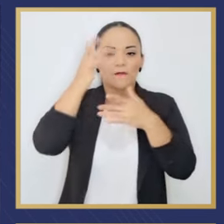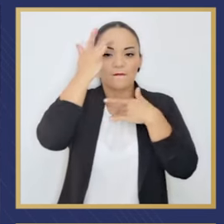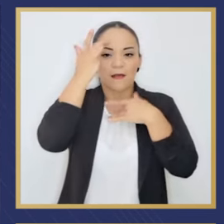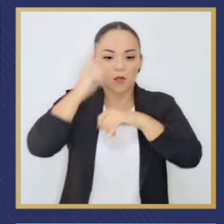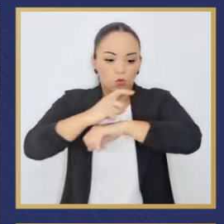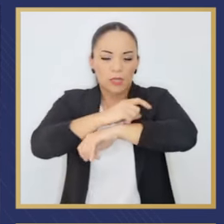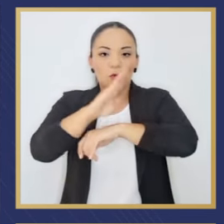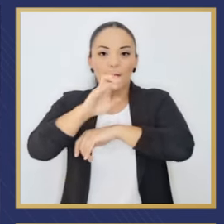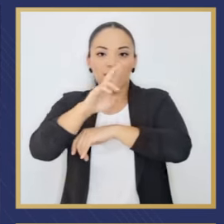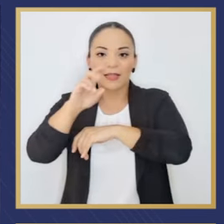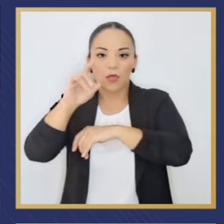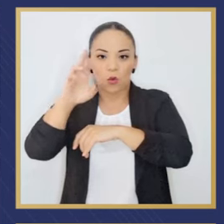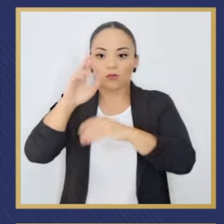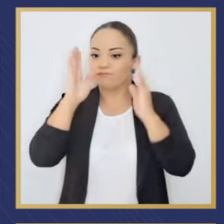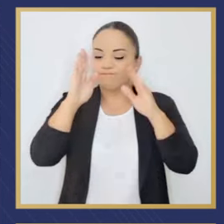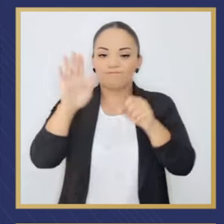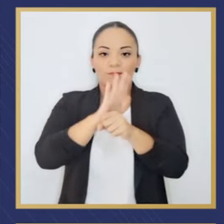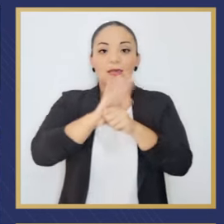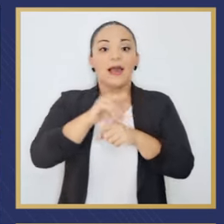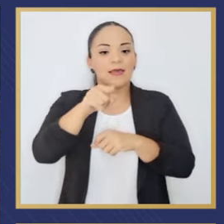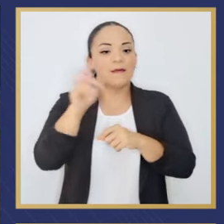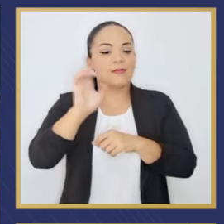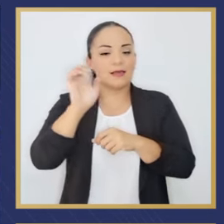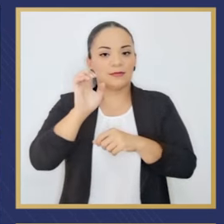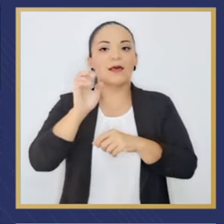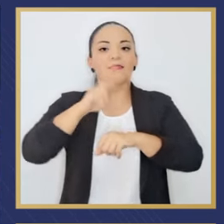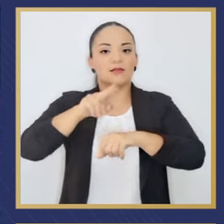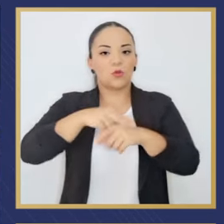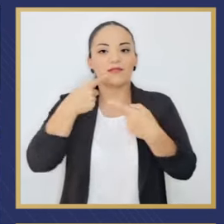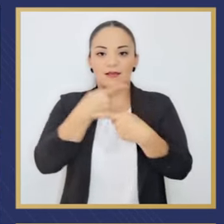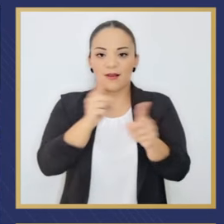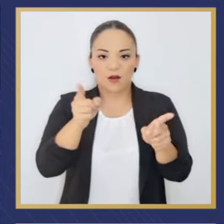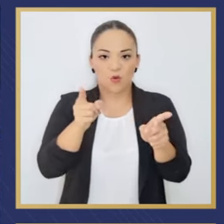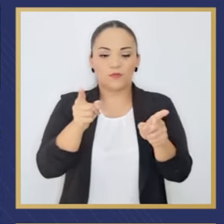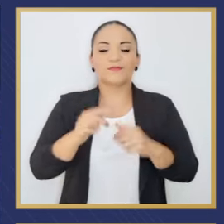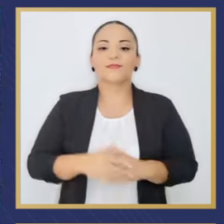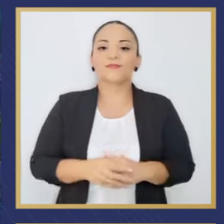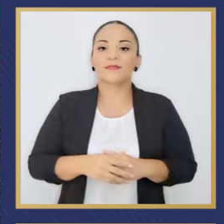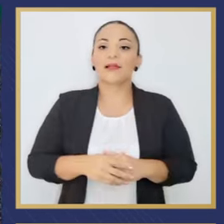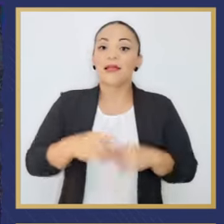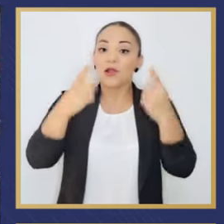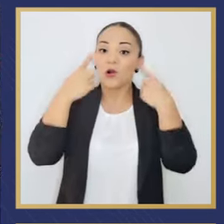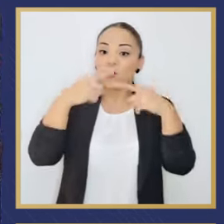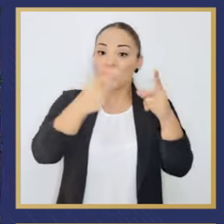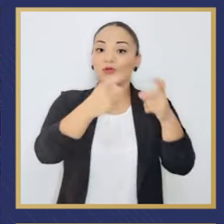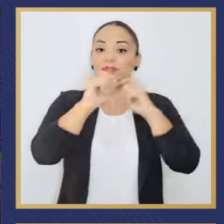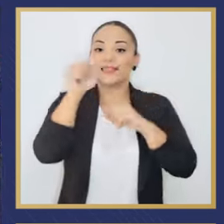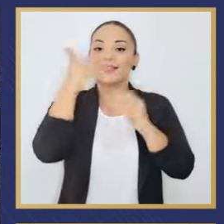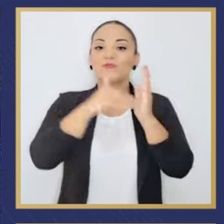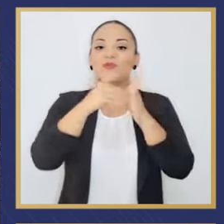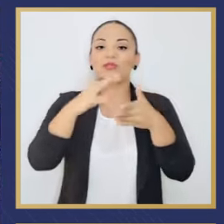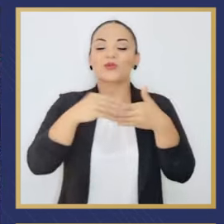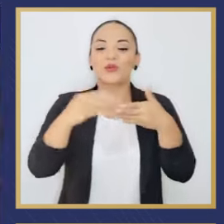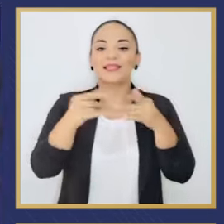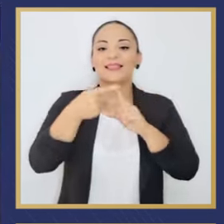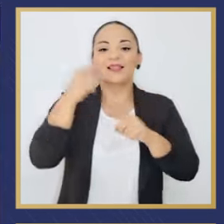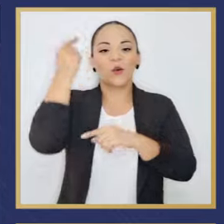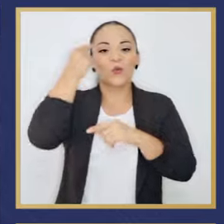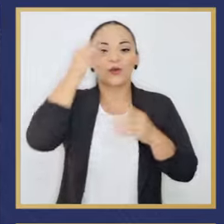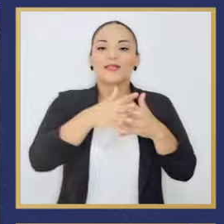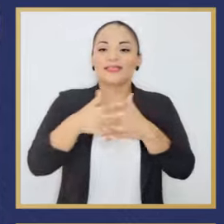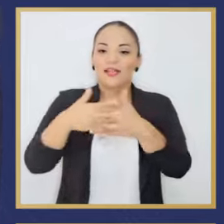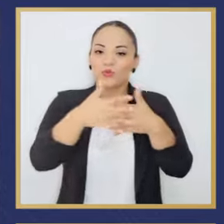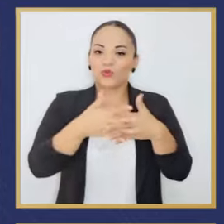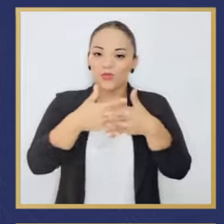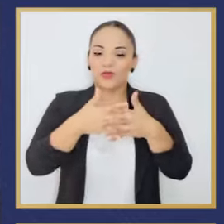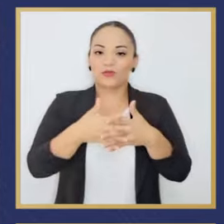con un abordaje total y directo. Se declaró emergencia nacional ante esta amenaza y obtuvimos donación de 10 millones de dólares por parte